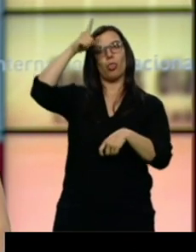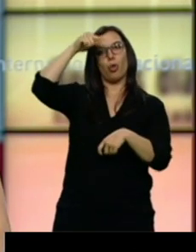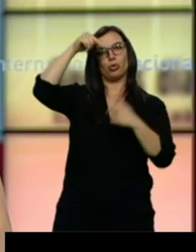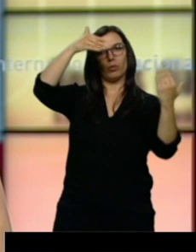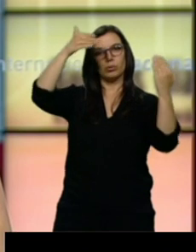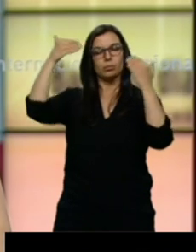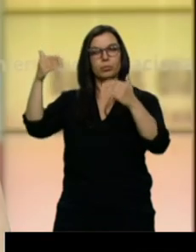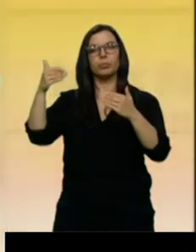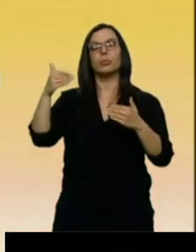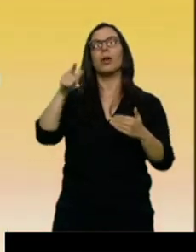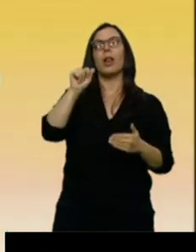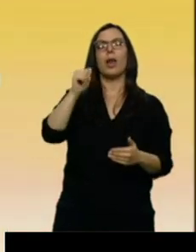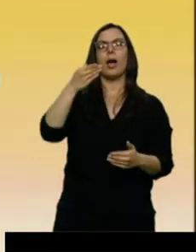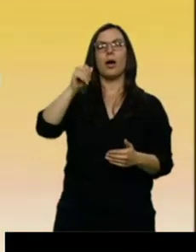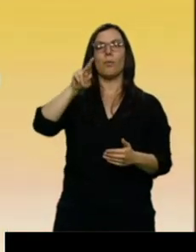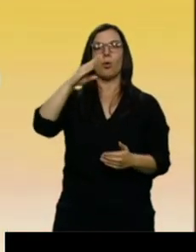Laborda.